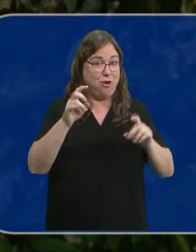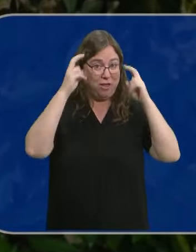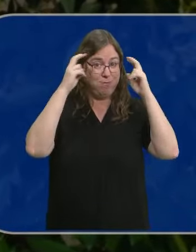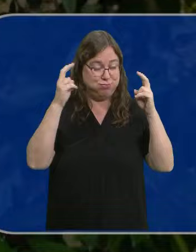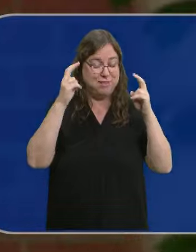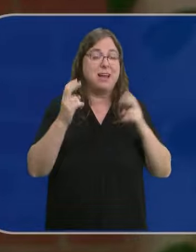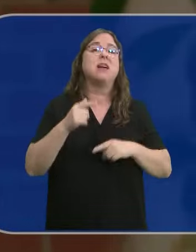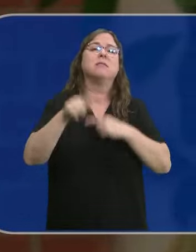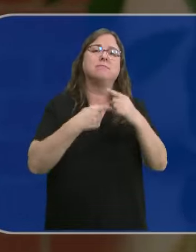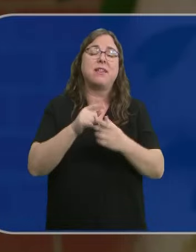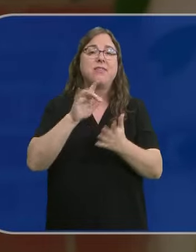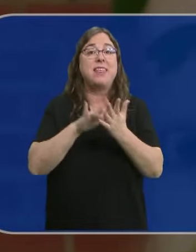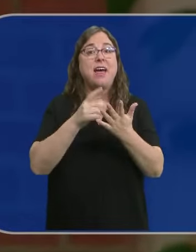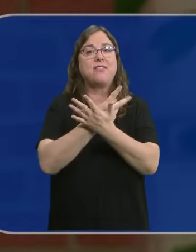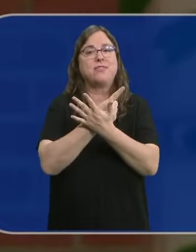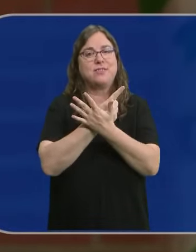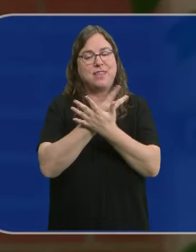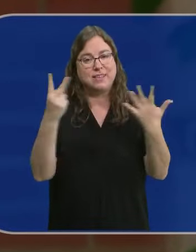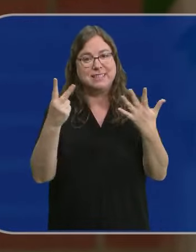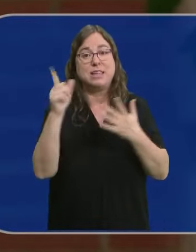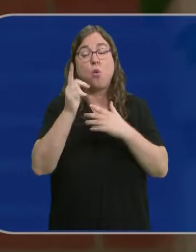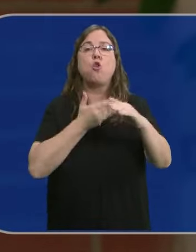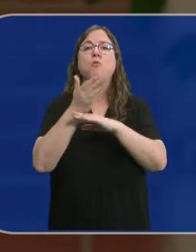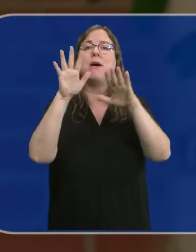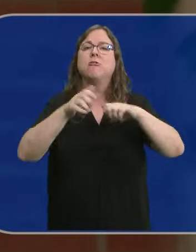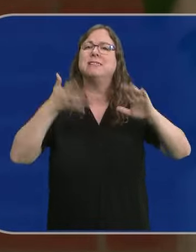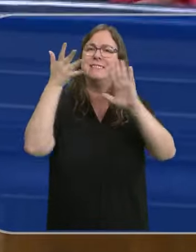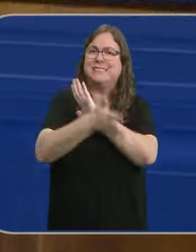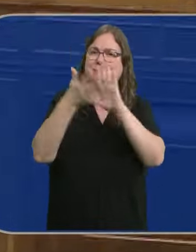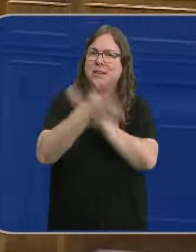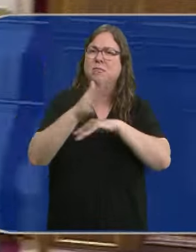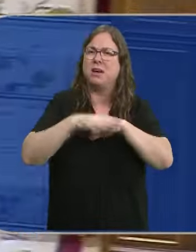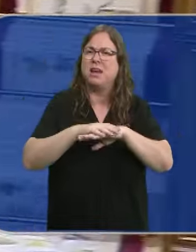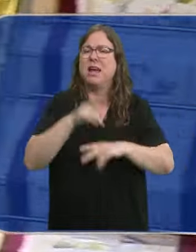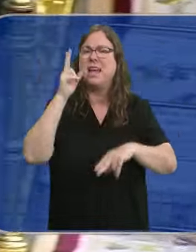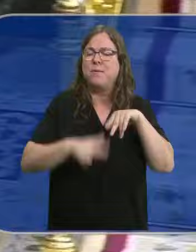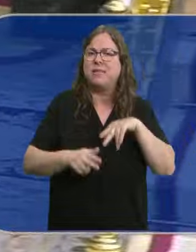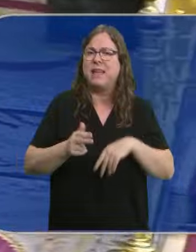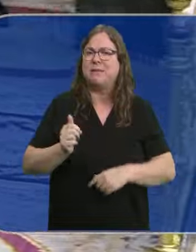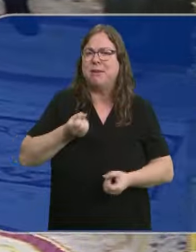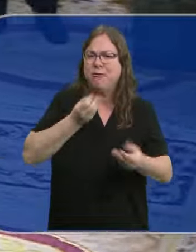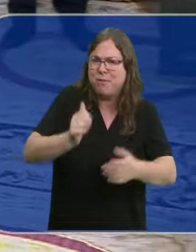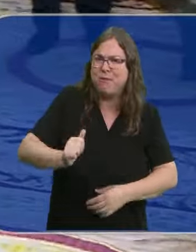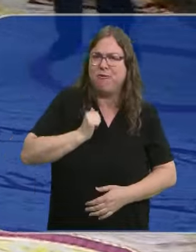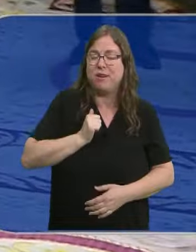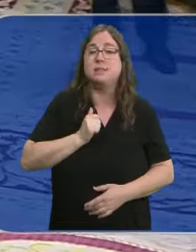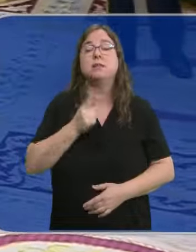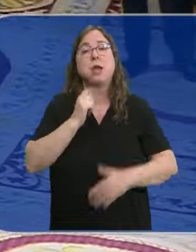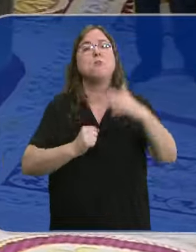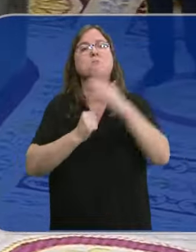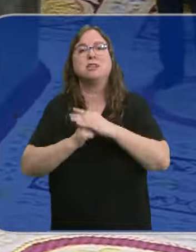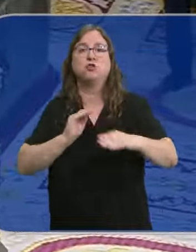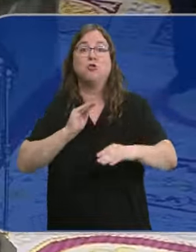julio comparecerá en el Congreso para presentar la iniciativa con la que quiere poner coto, dice, a la desinformación. Pondrá un tope a la financiación con fondos